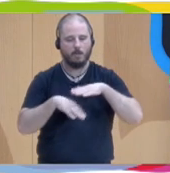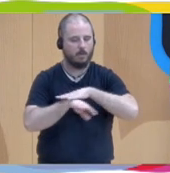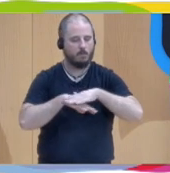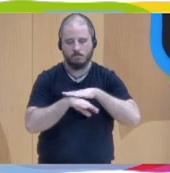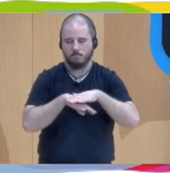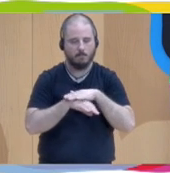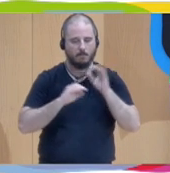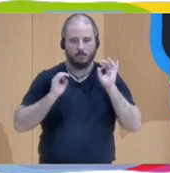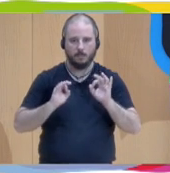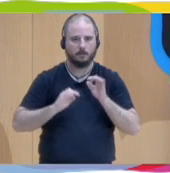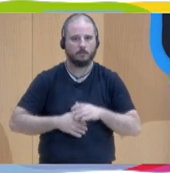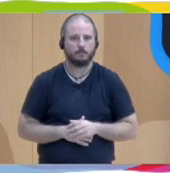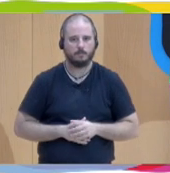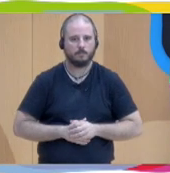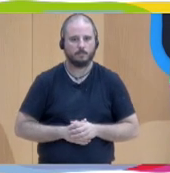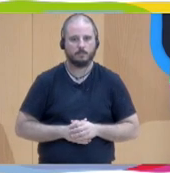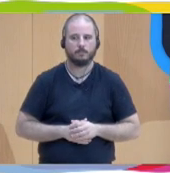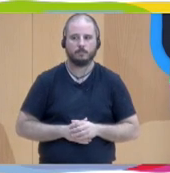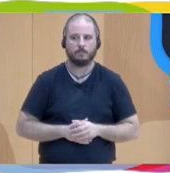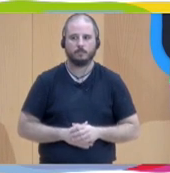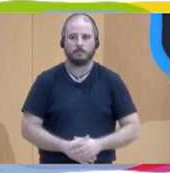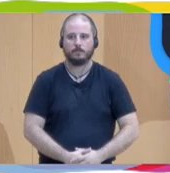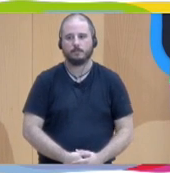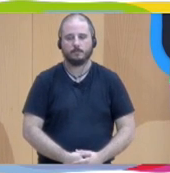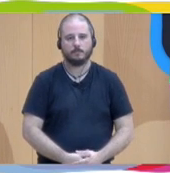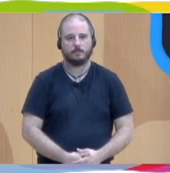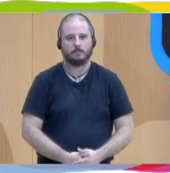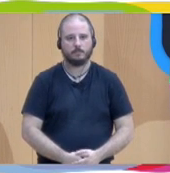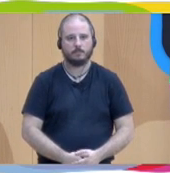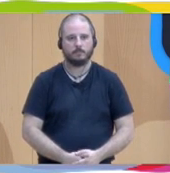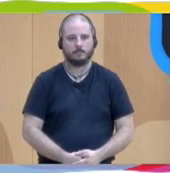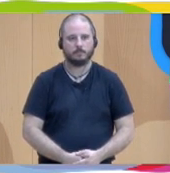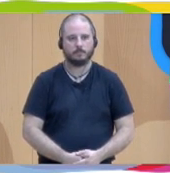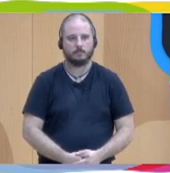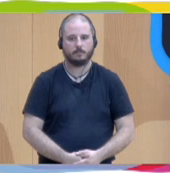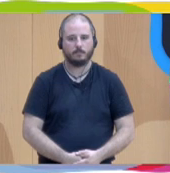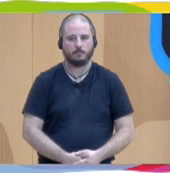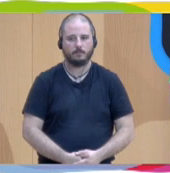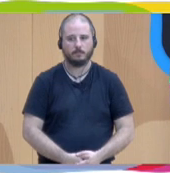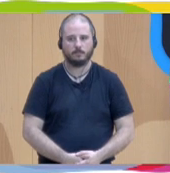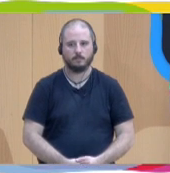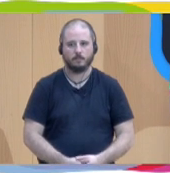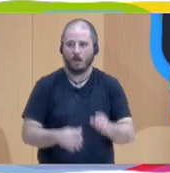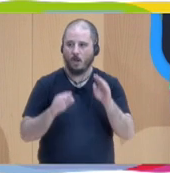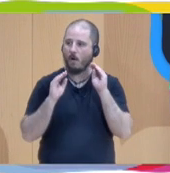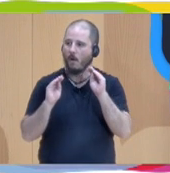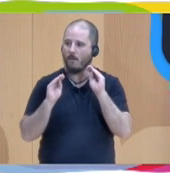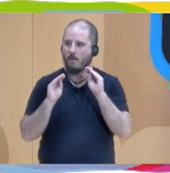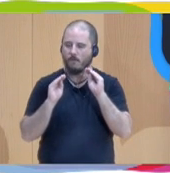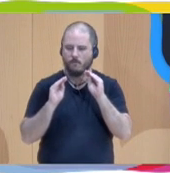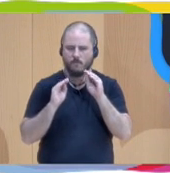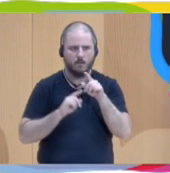por tanto, una formación sobre el aspecto más